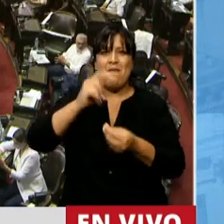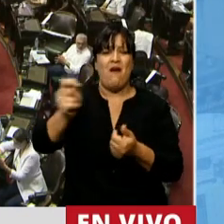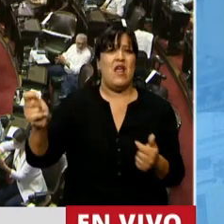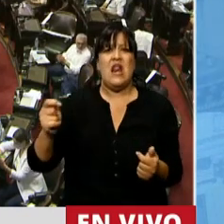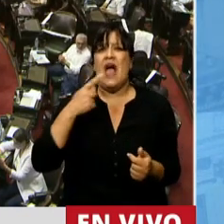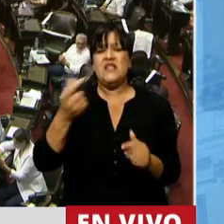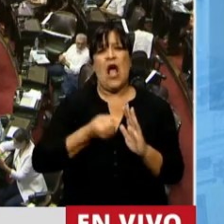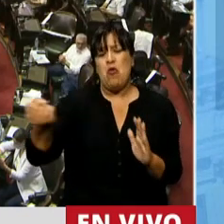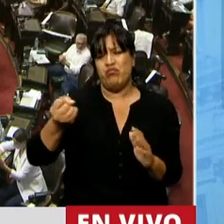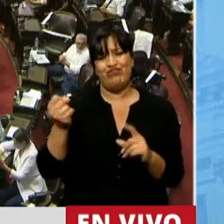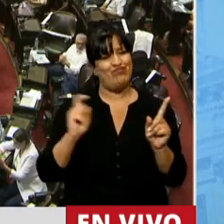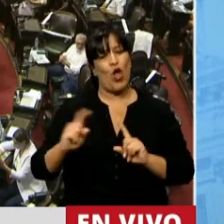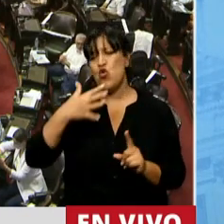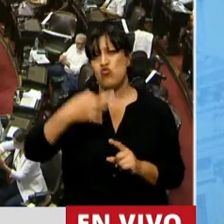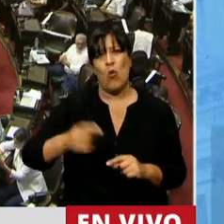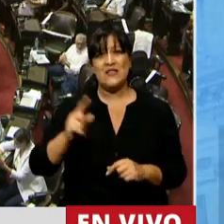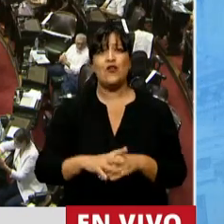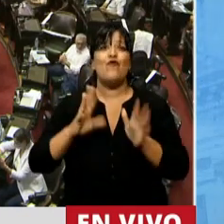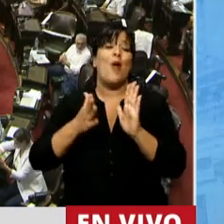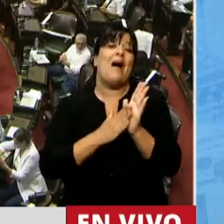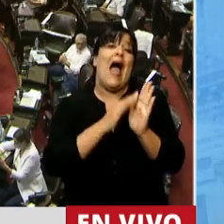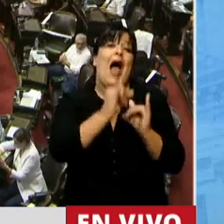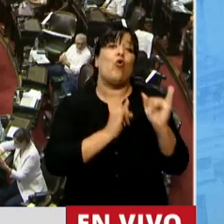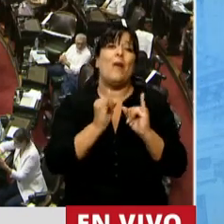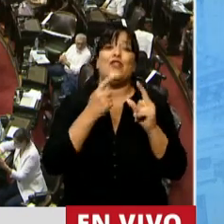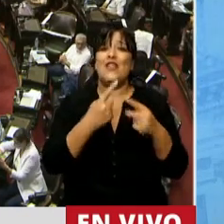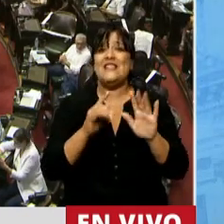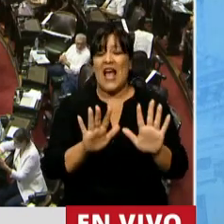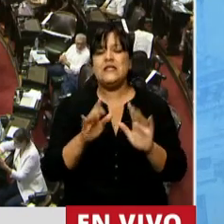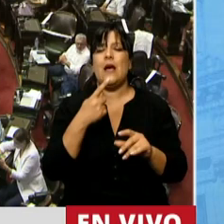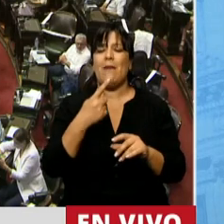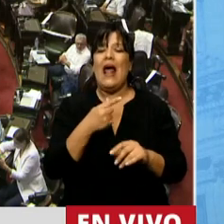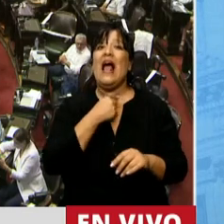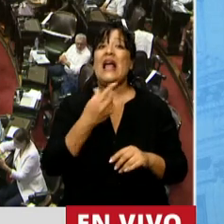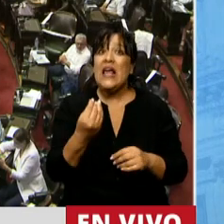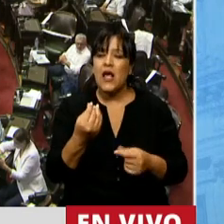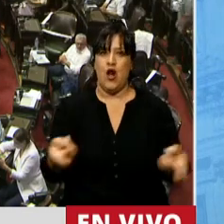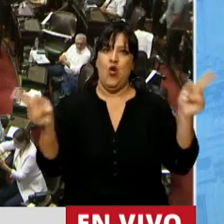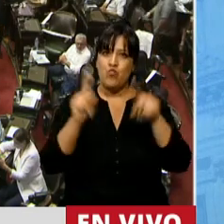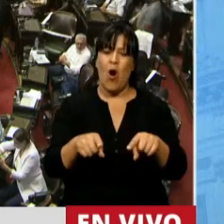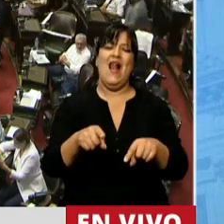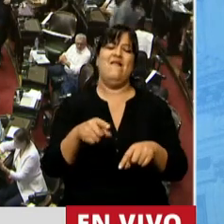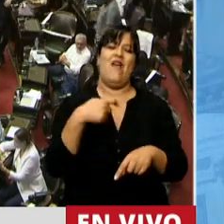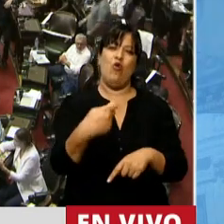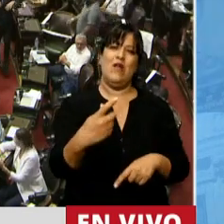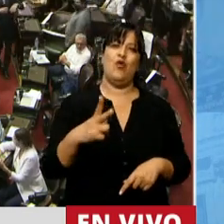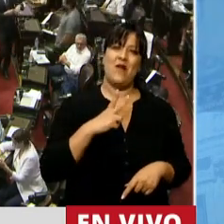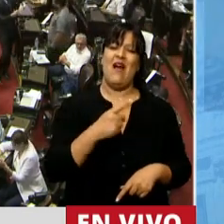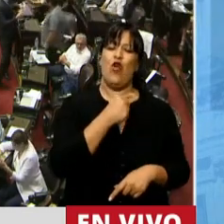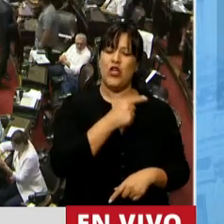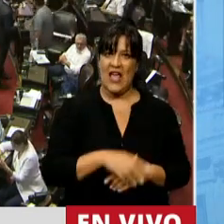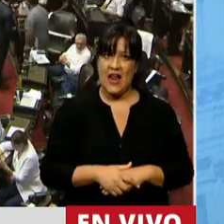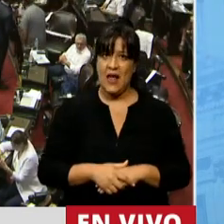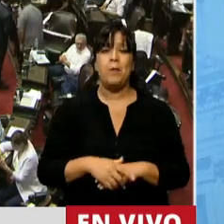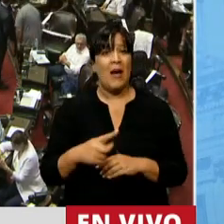Ese es el argumento que se utiliza para plantear la vuelta al sistema de privatización. La historia